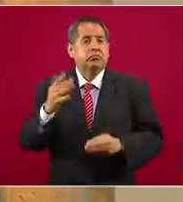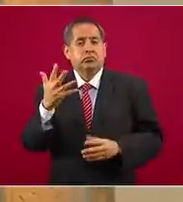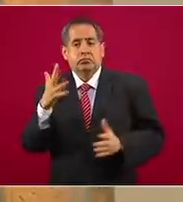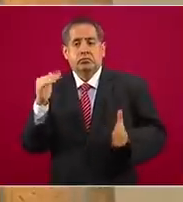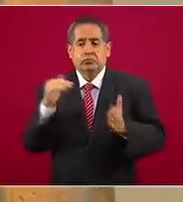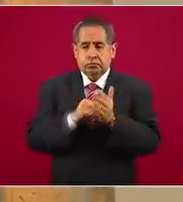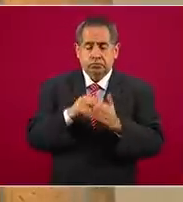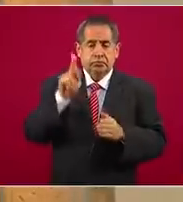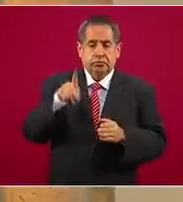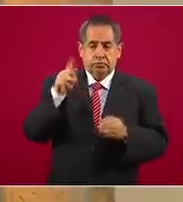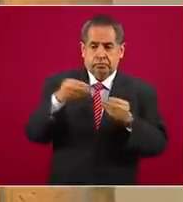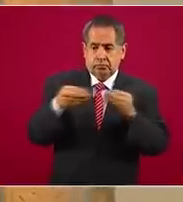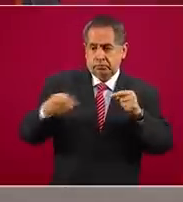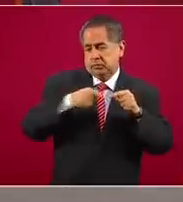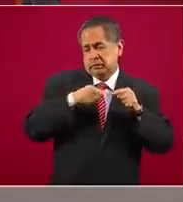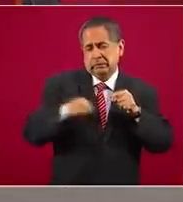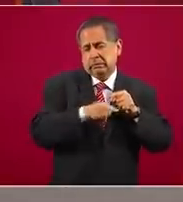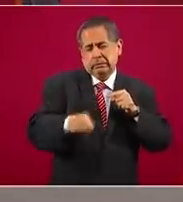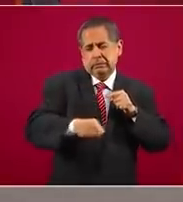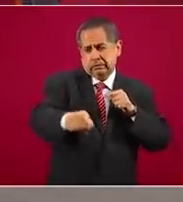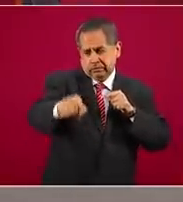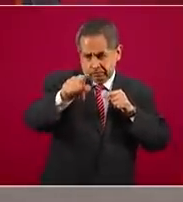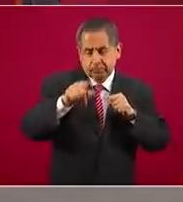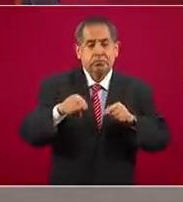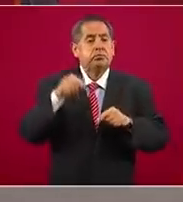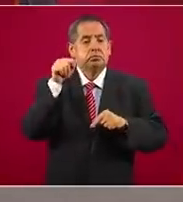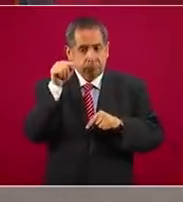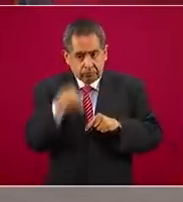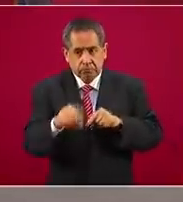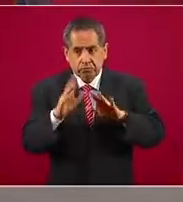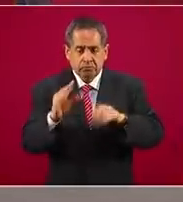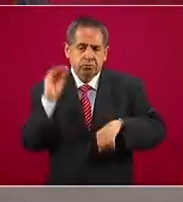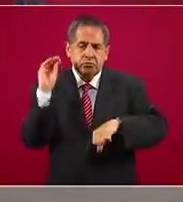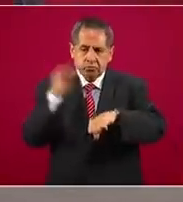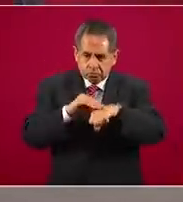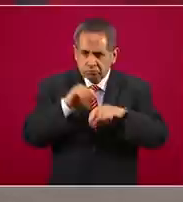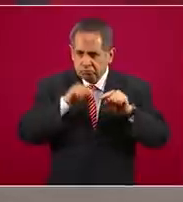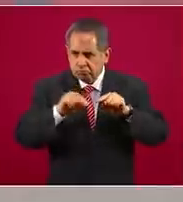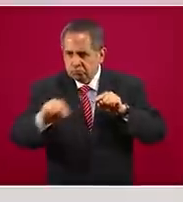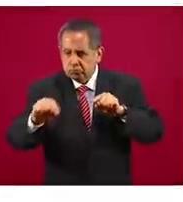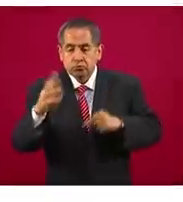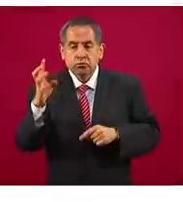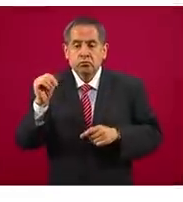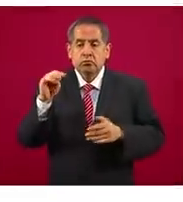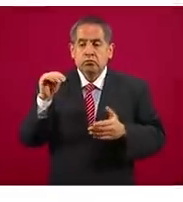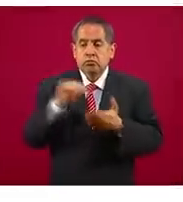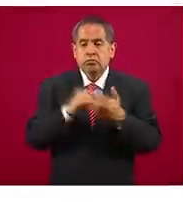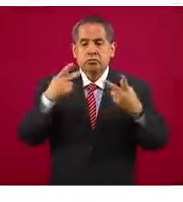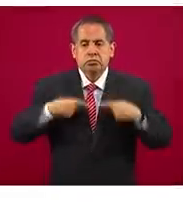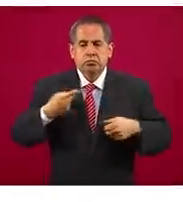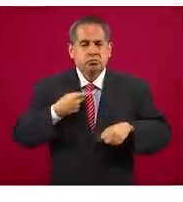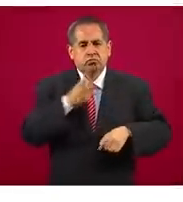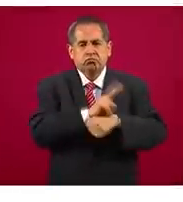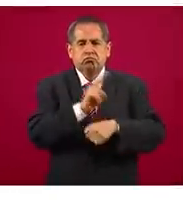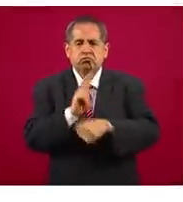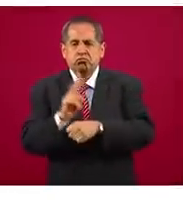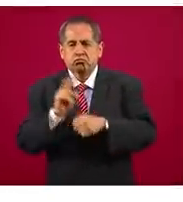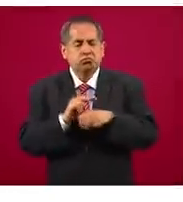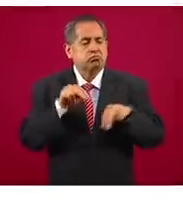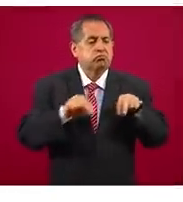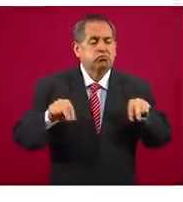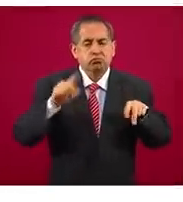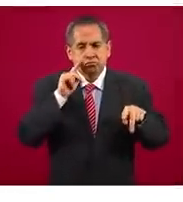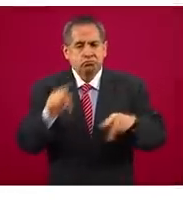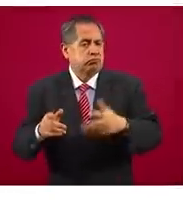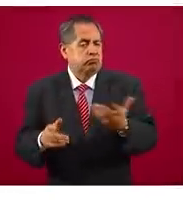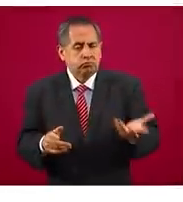kilómetros. Entonces, tenemos unas puestas a disposición de más de nueve mil elementos, nueve mil personas infractoras